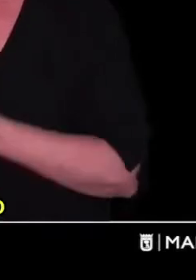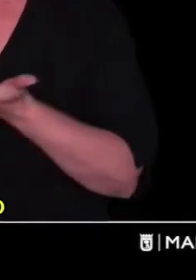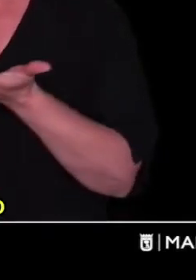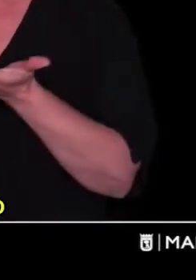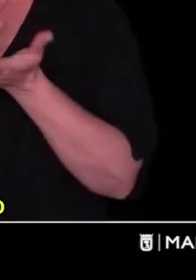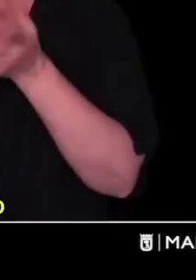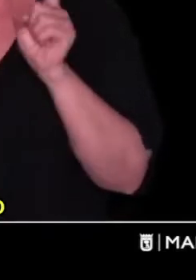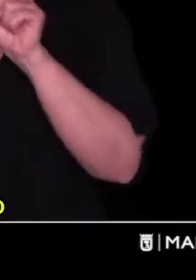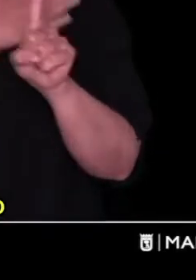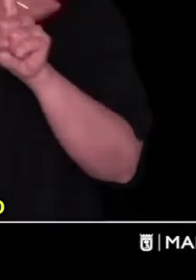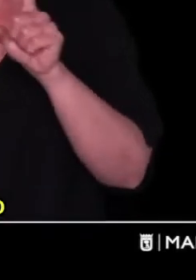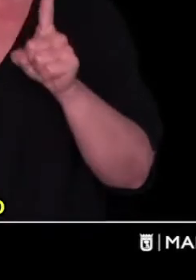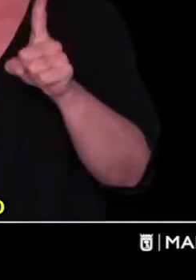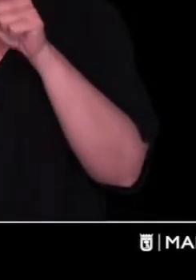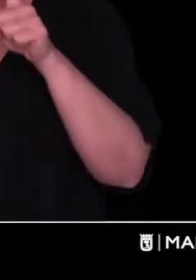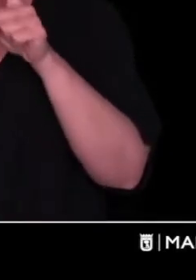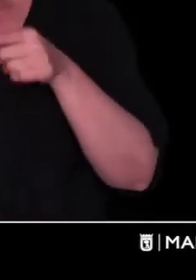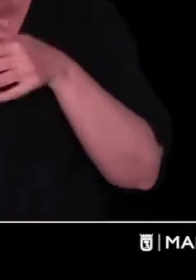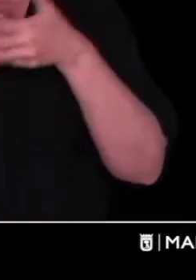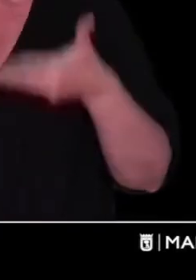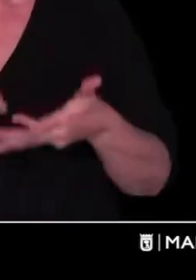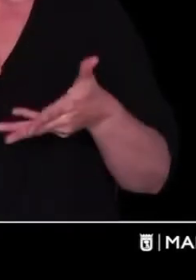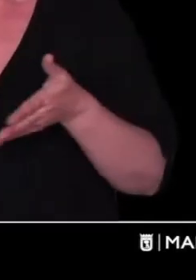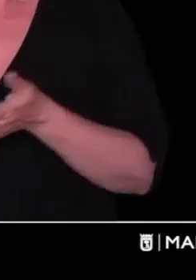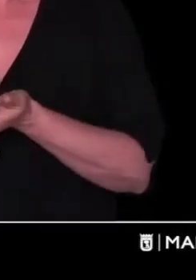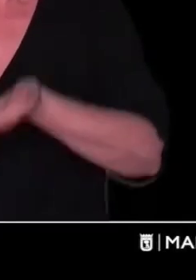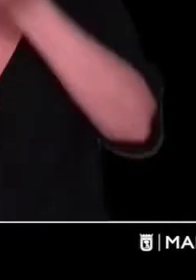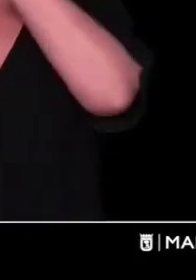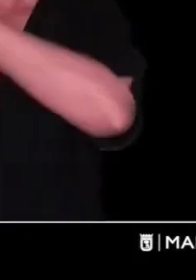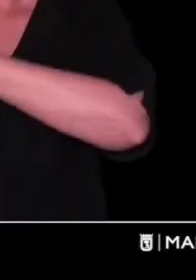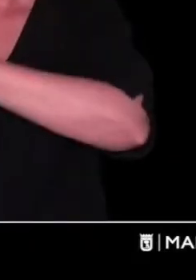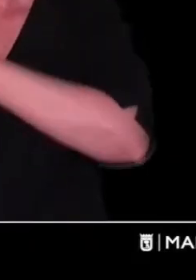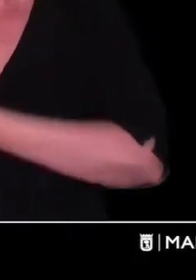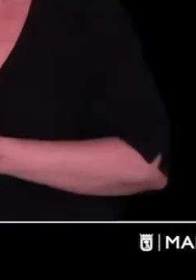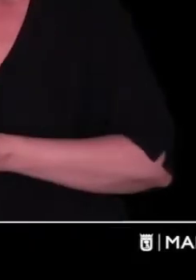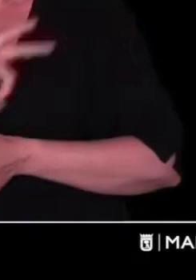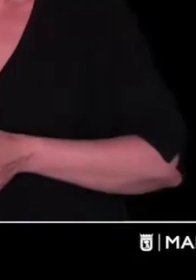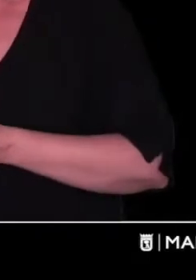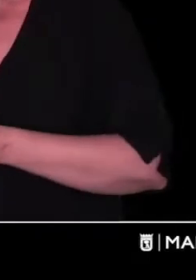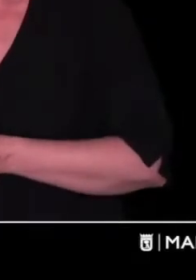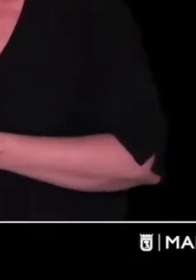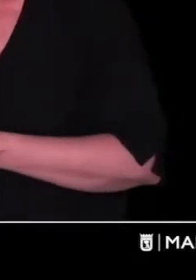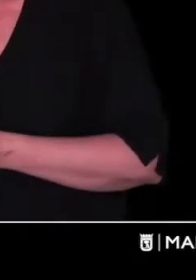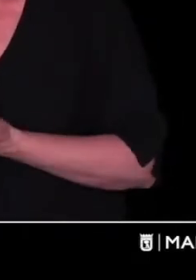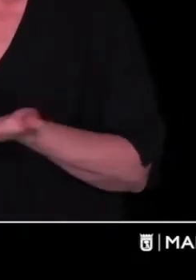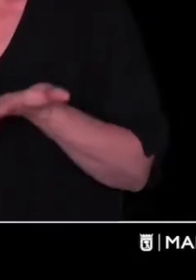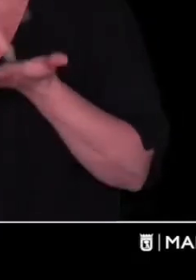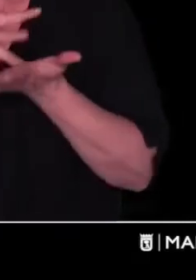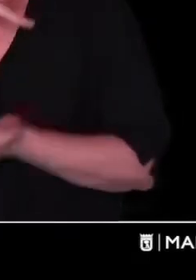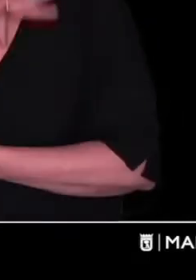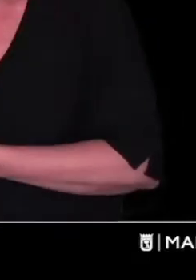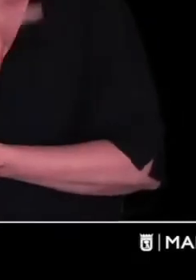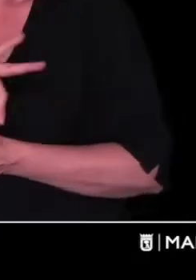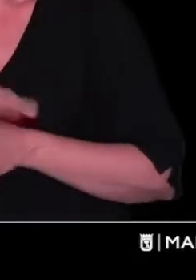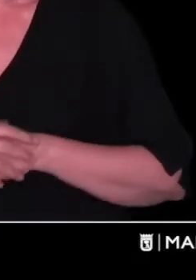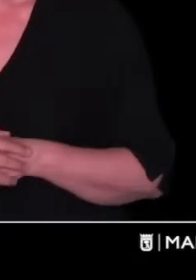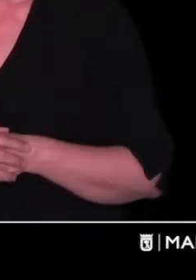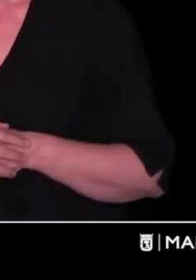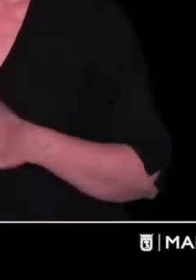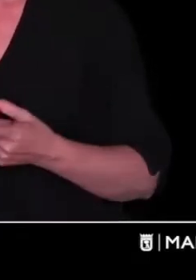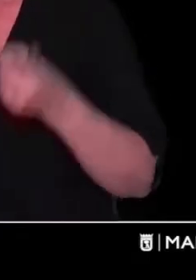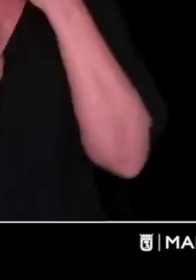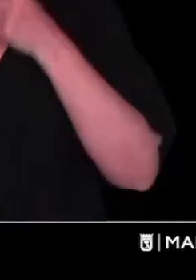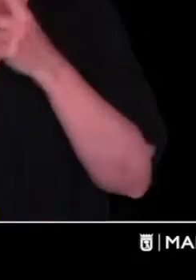situación de violencia sexual reciente o pasada, o que tengan sospecha de haberla